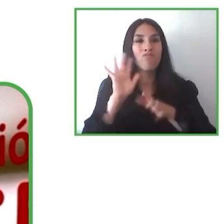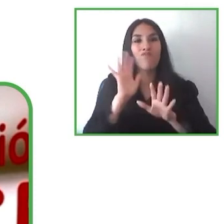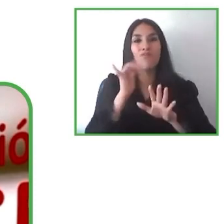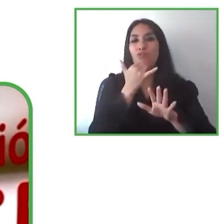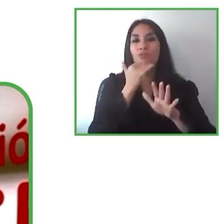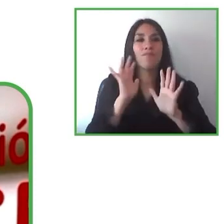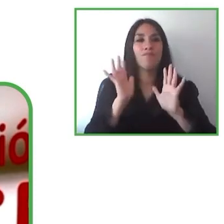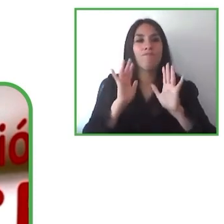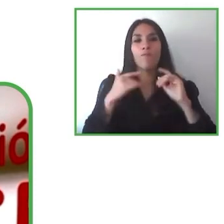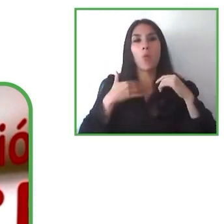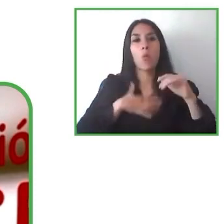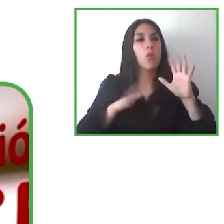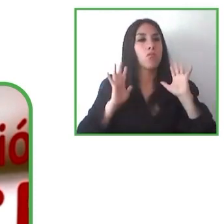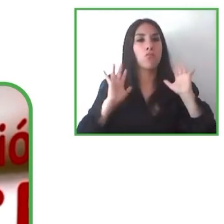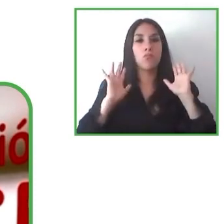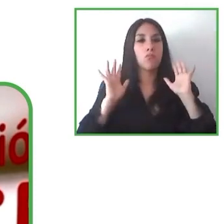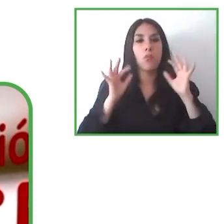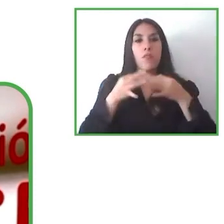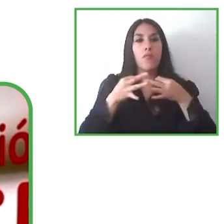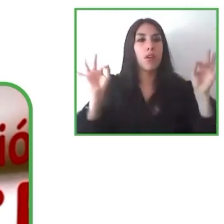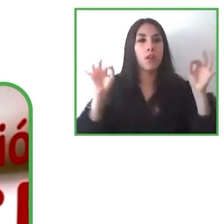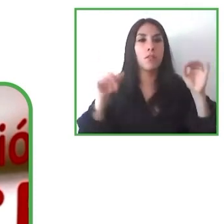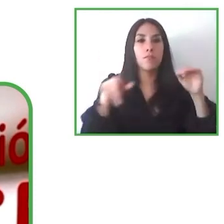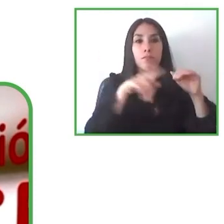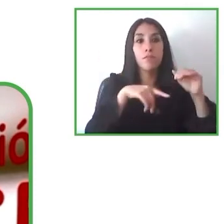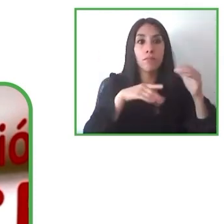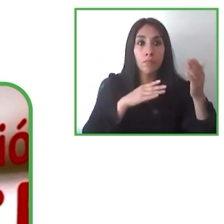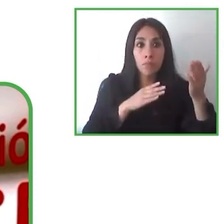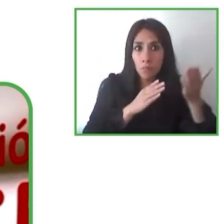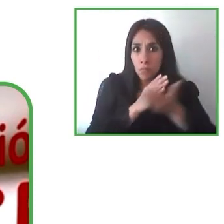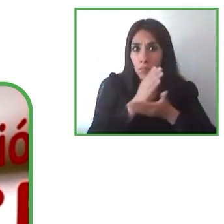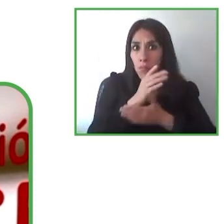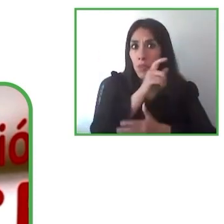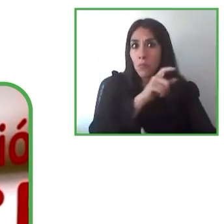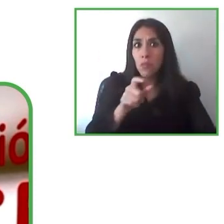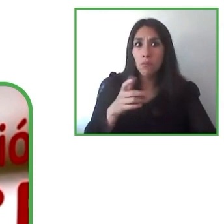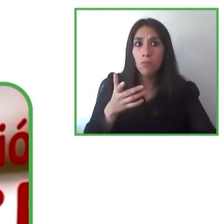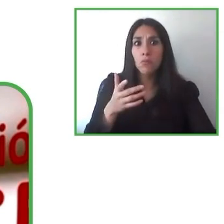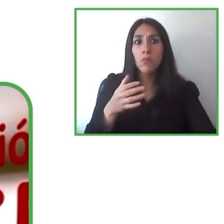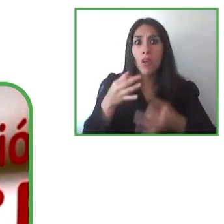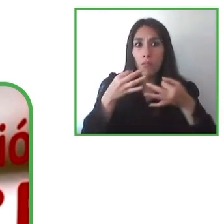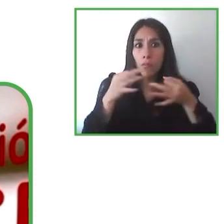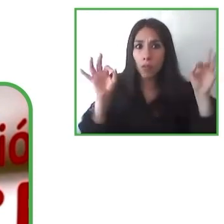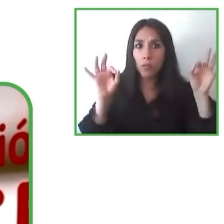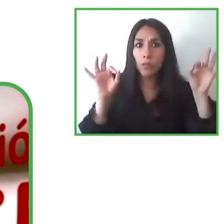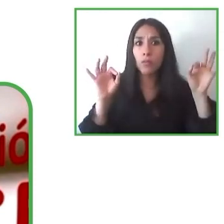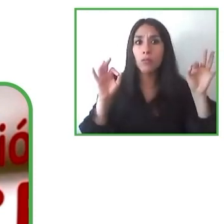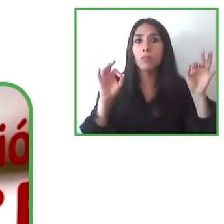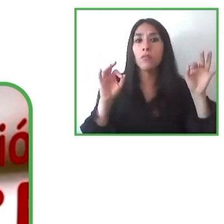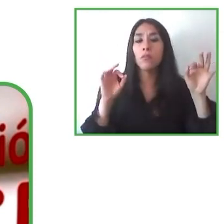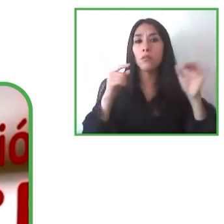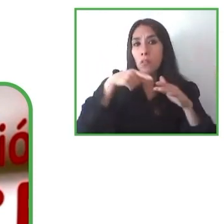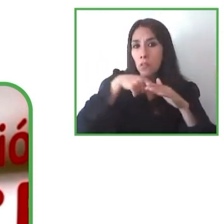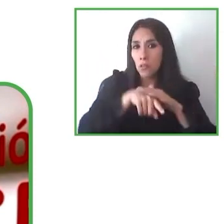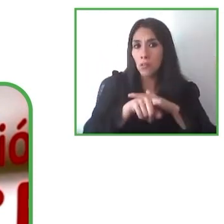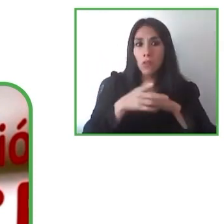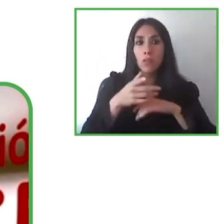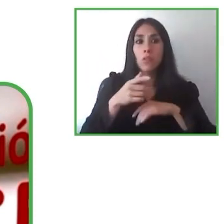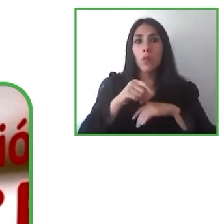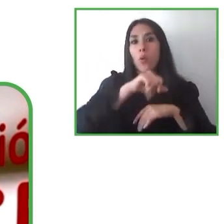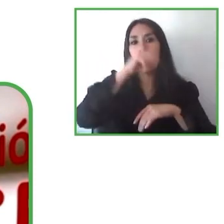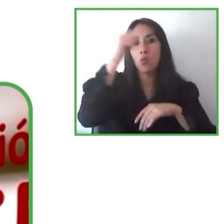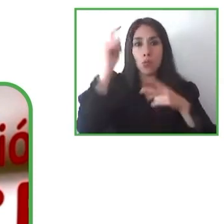gratuidad también es una accesibilidad el otro desafío que es para nosotros es muy